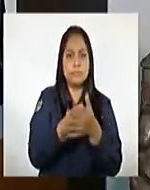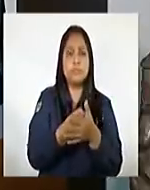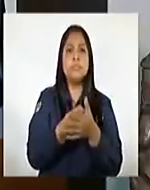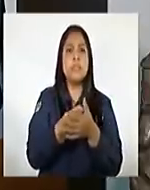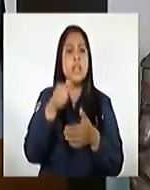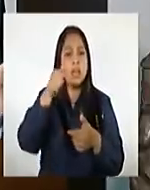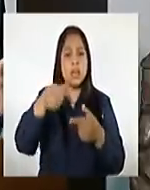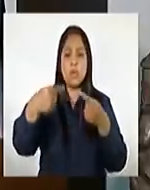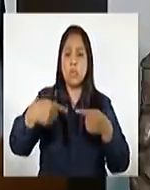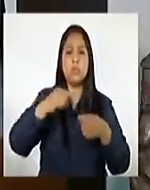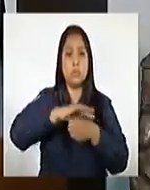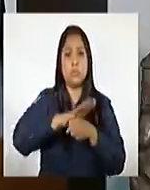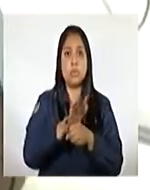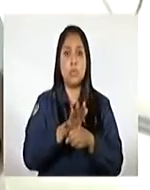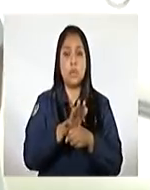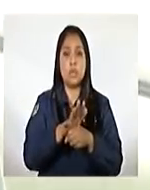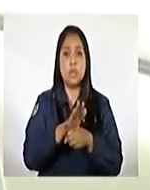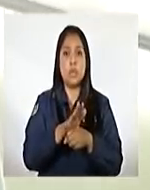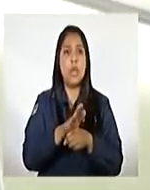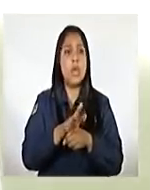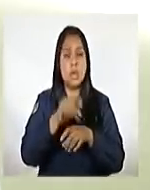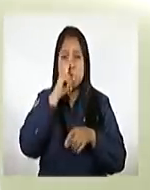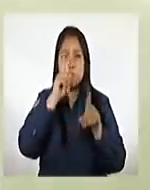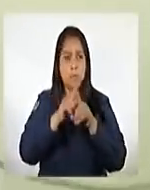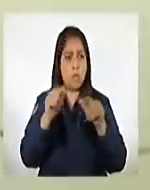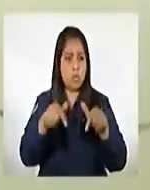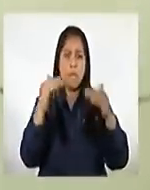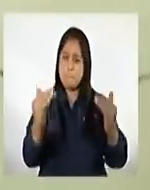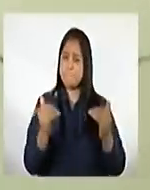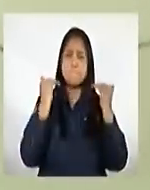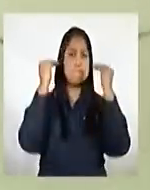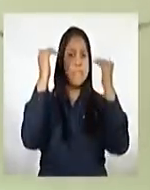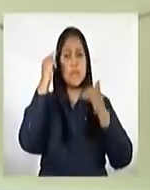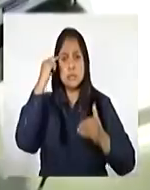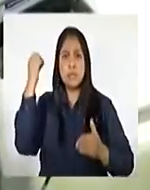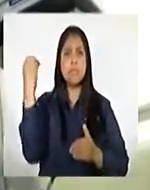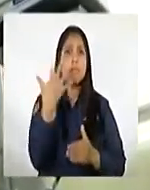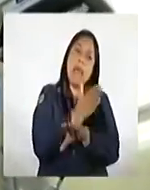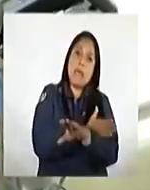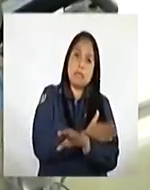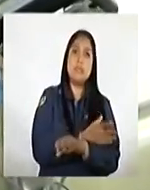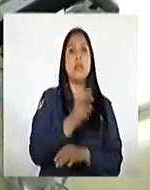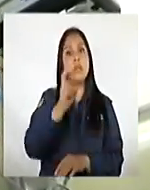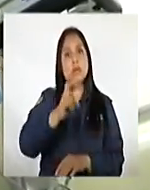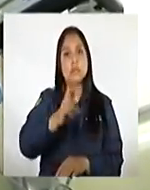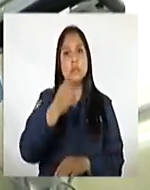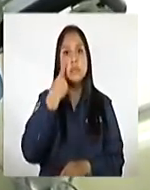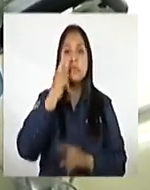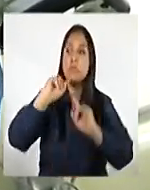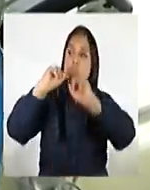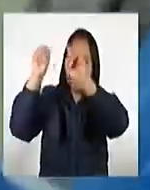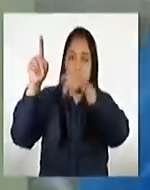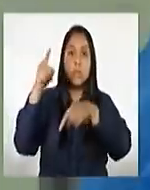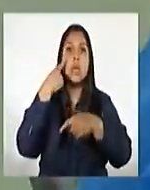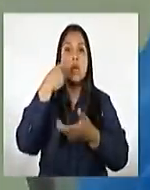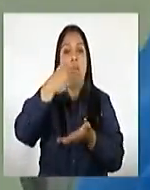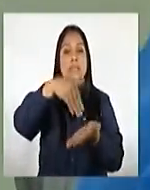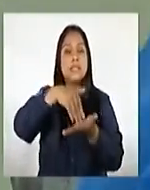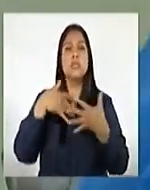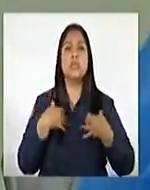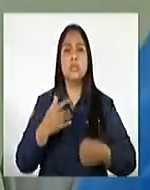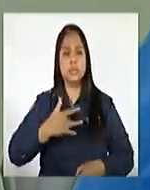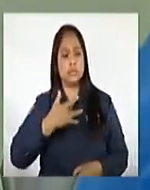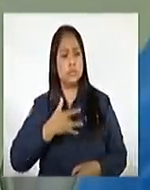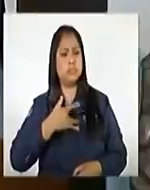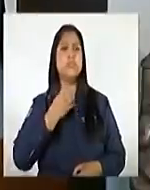enfermedad como nunca antes. Estamos aumentando las capacidades en los hospitales. Necesito que vayan al puesto de salud más cercano si